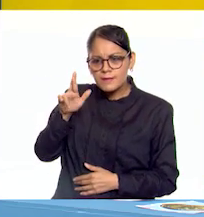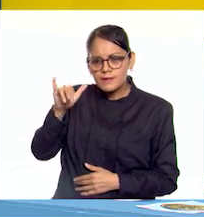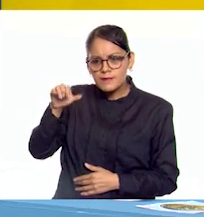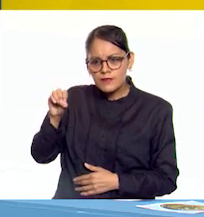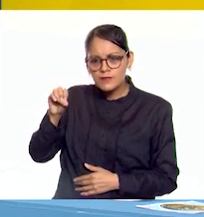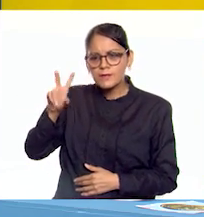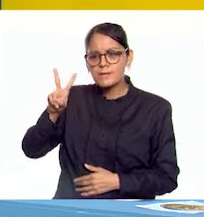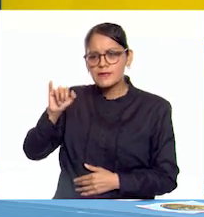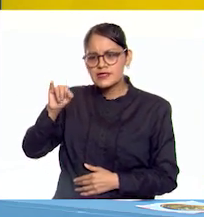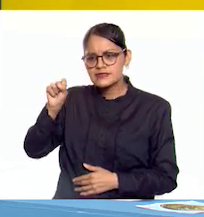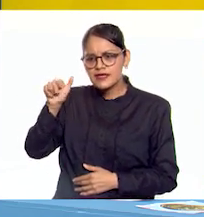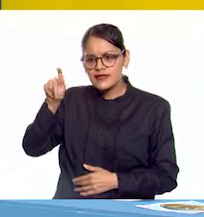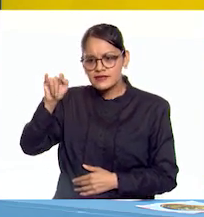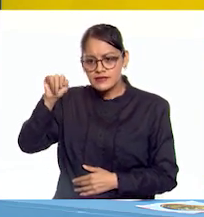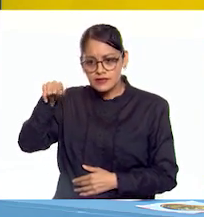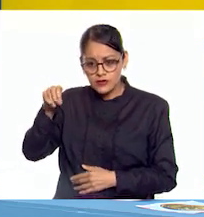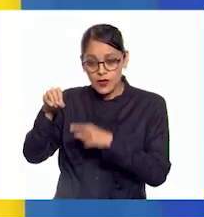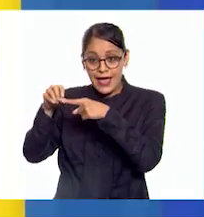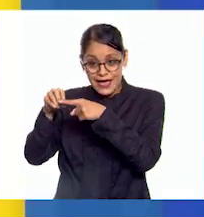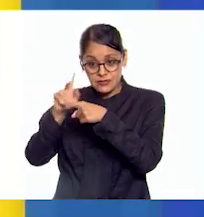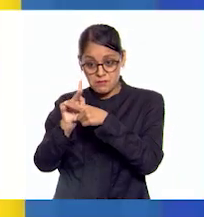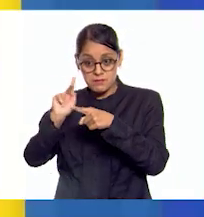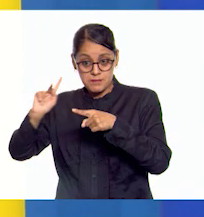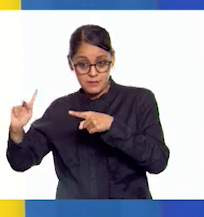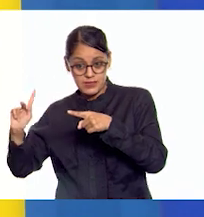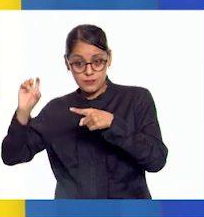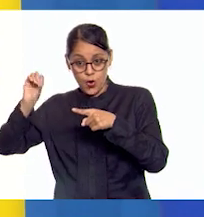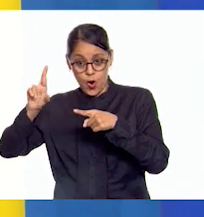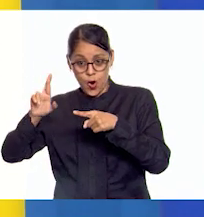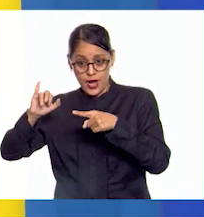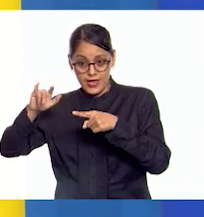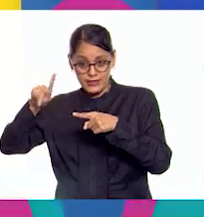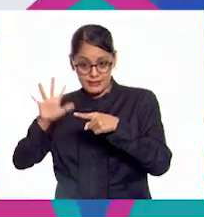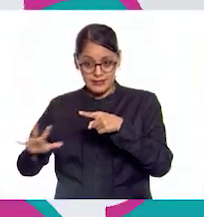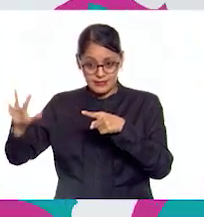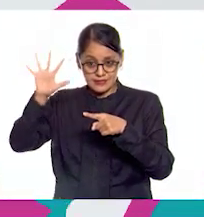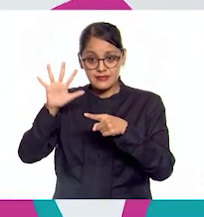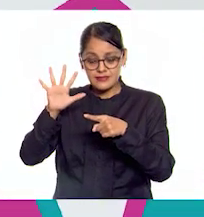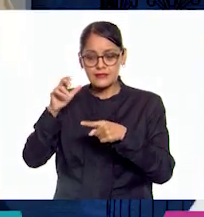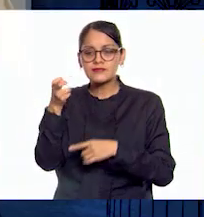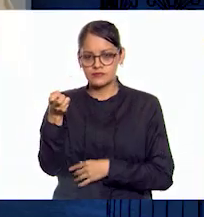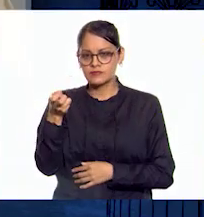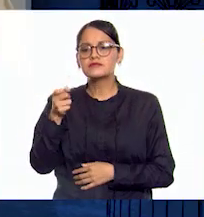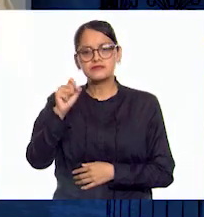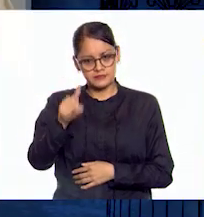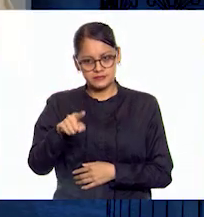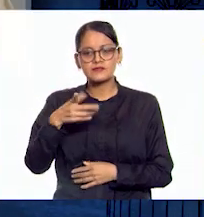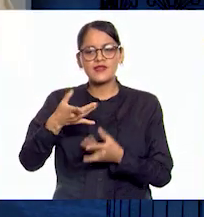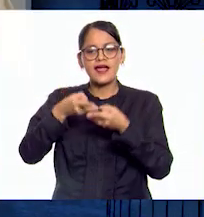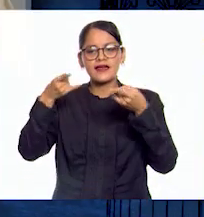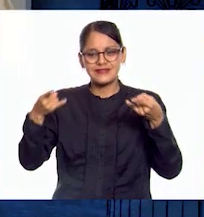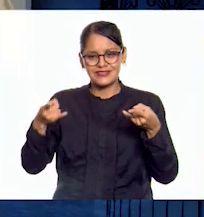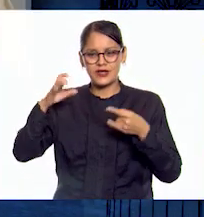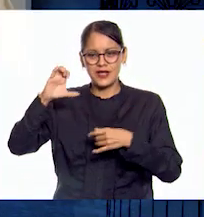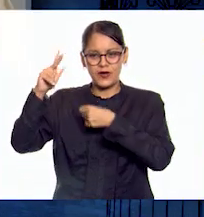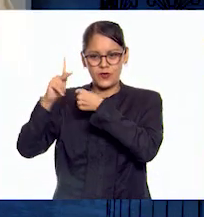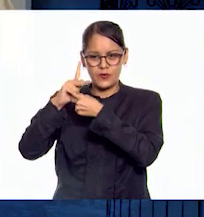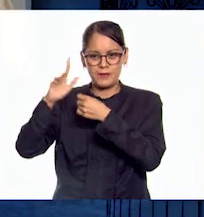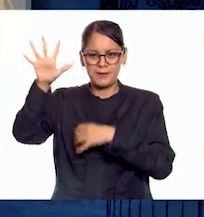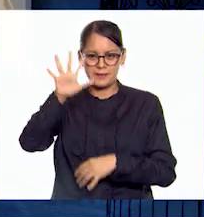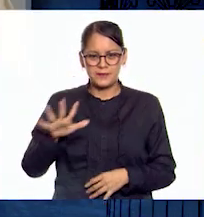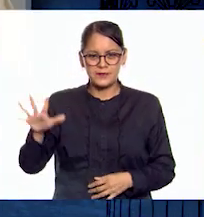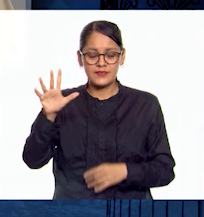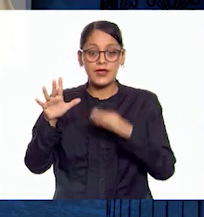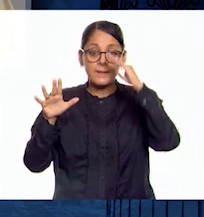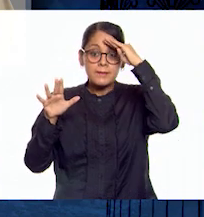que era el Imperio Romano de Oriente. Exactamente. Los historiadores de Europa, debido a se negaban a aceptar que